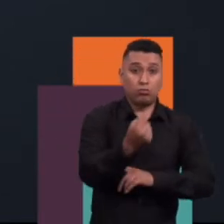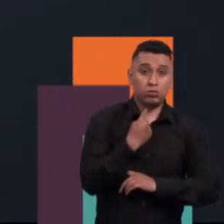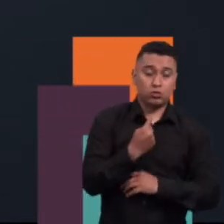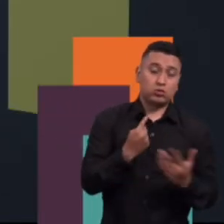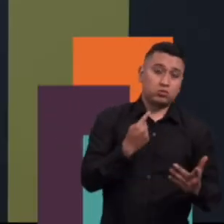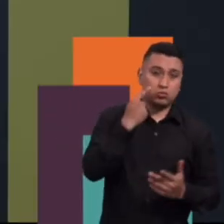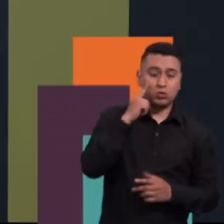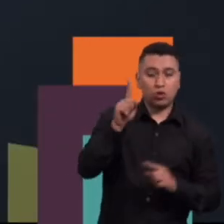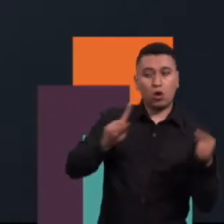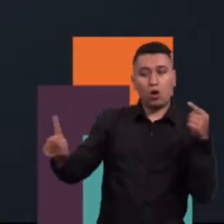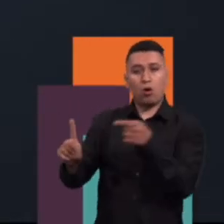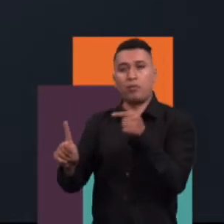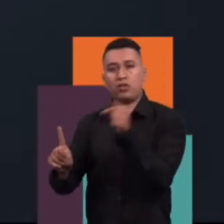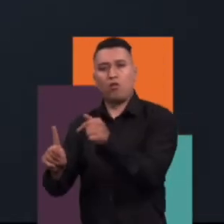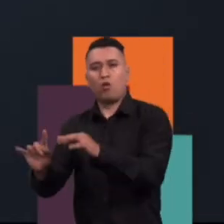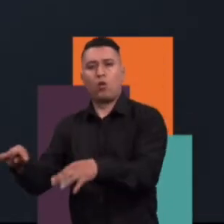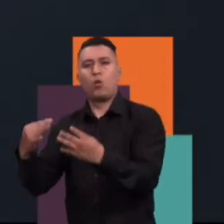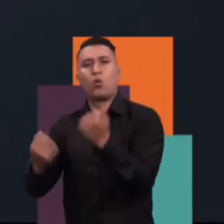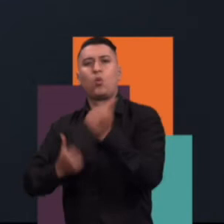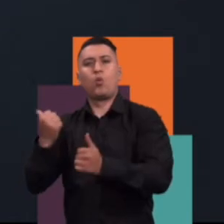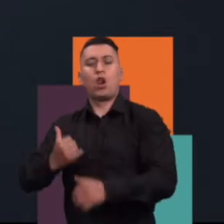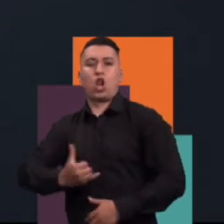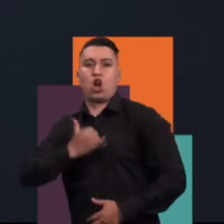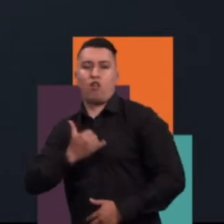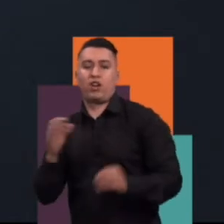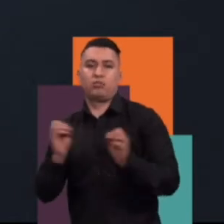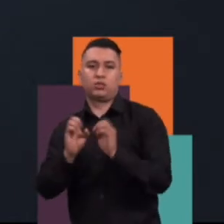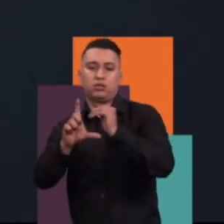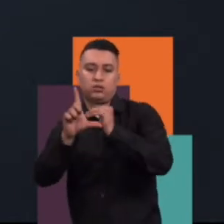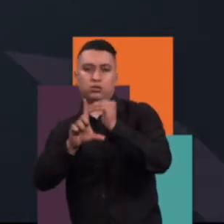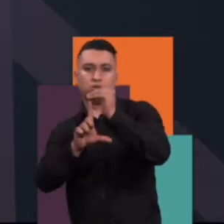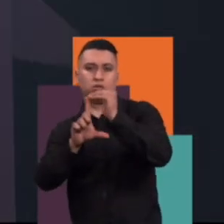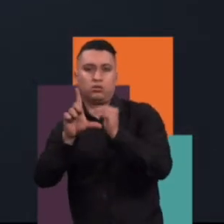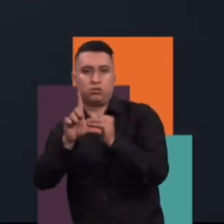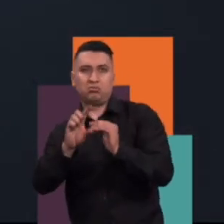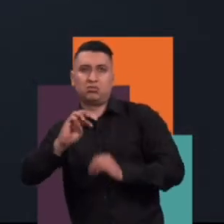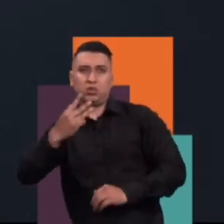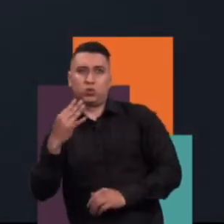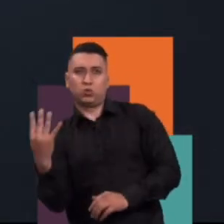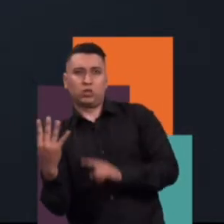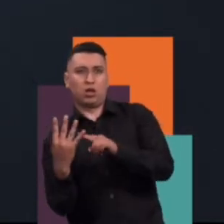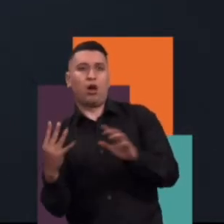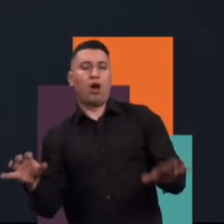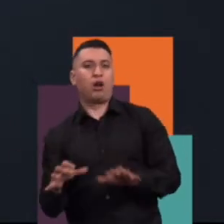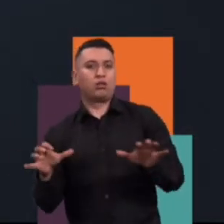Pero si me lo preguntas ahora, es clase media, millennials, que tienen capacidad de pago para poder consumir este tipo de actividades.